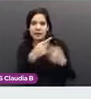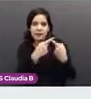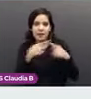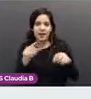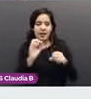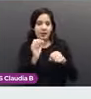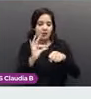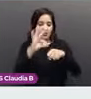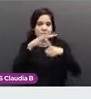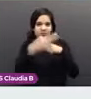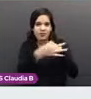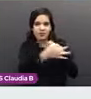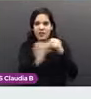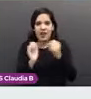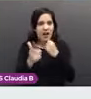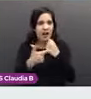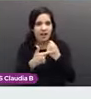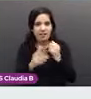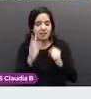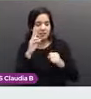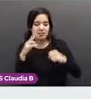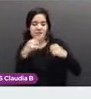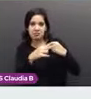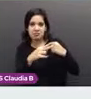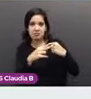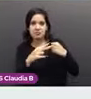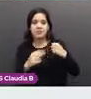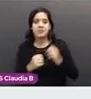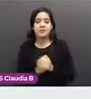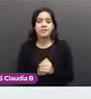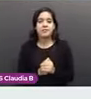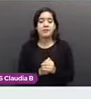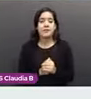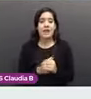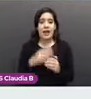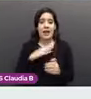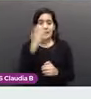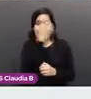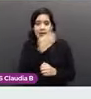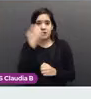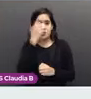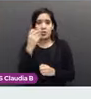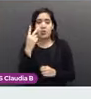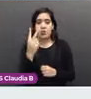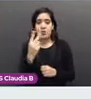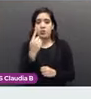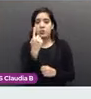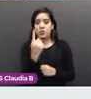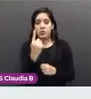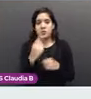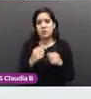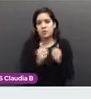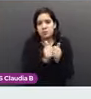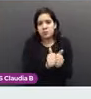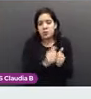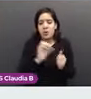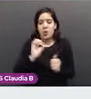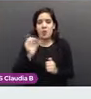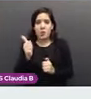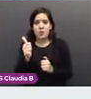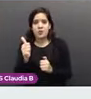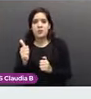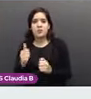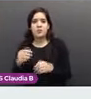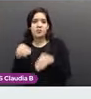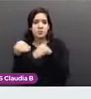Siguiente. Se le va a pedir, vamos a hacer dos tipos de exploración, una estática y una dinámica. Primero con brazos caídos y